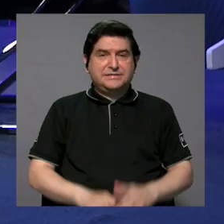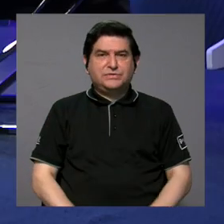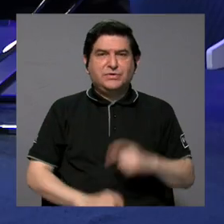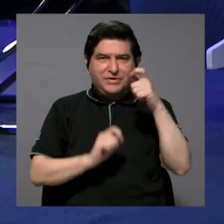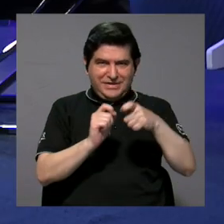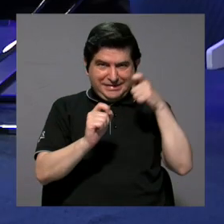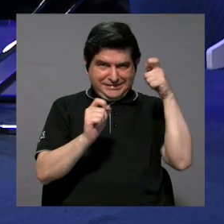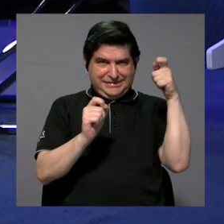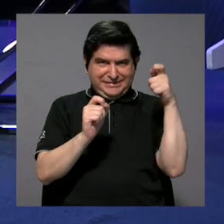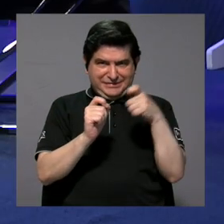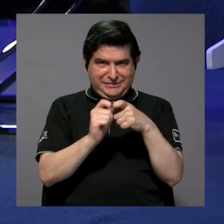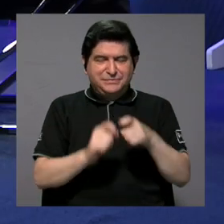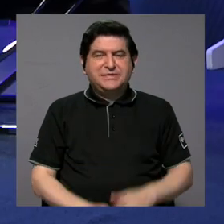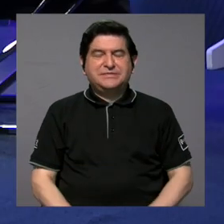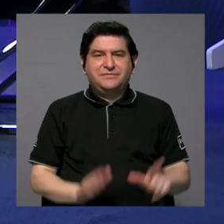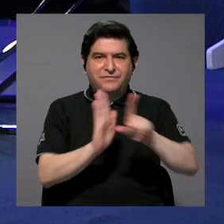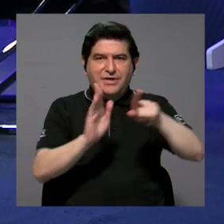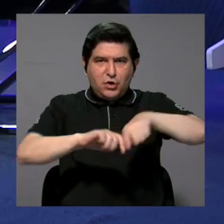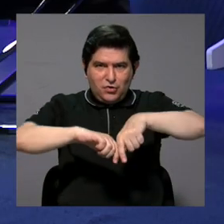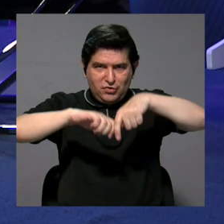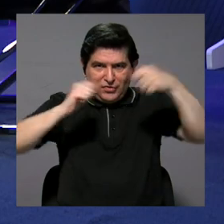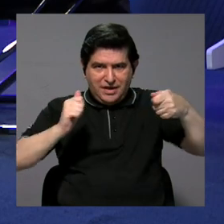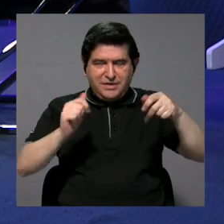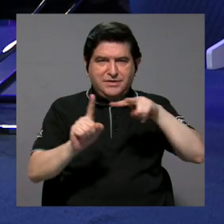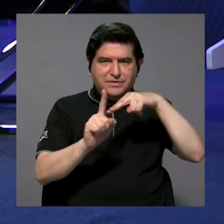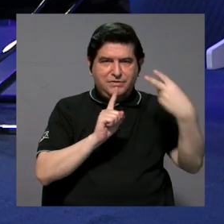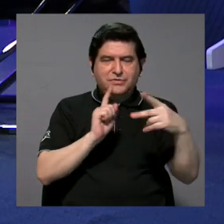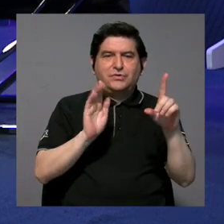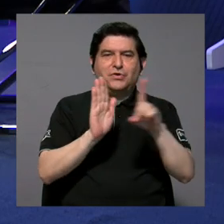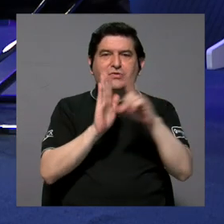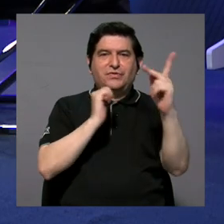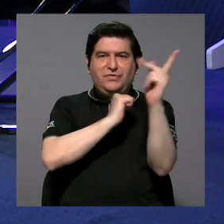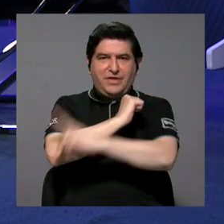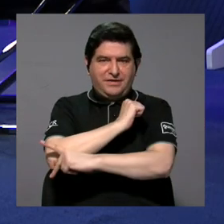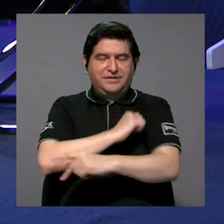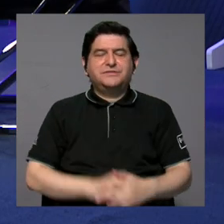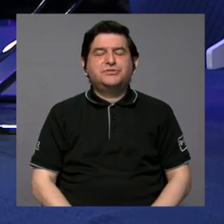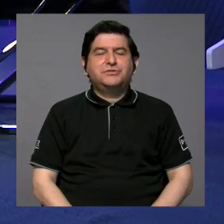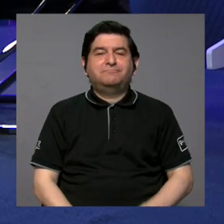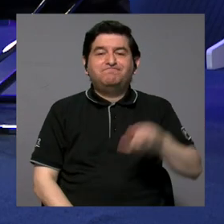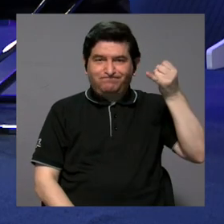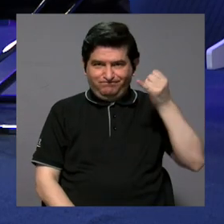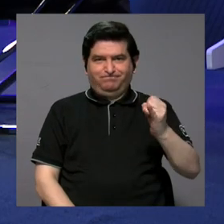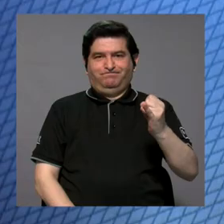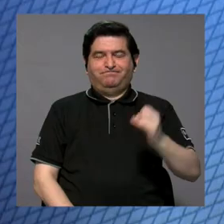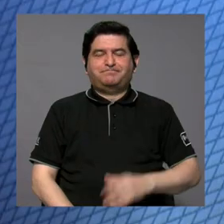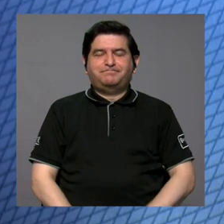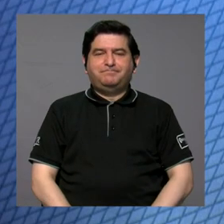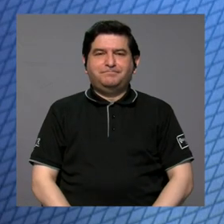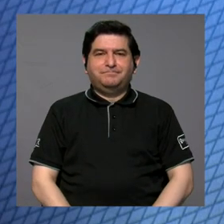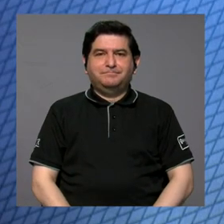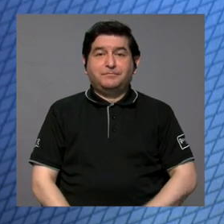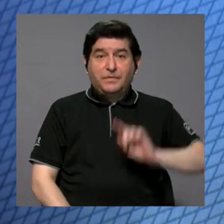la, digamos, de delito, desde la perspectiva del derecho penal, es un delito de violación, ¿verdad? Porque el código nuestro,